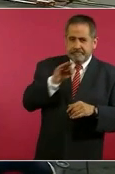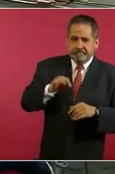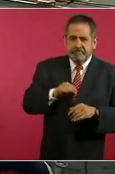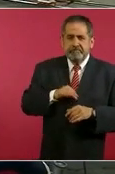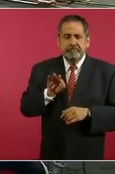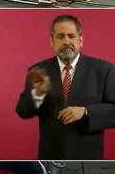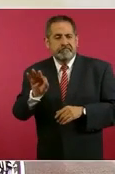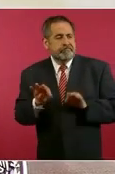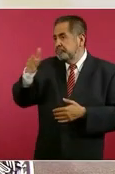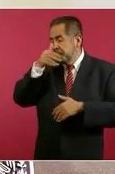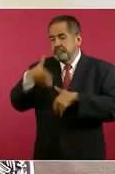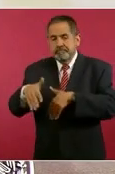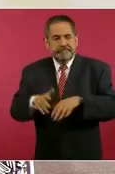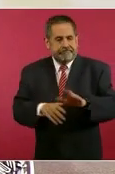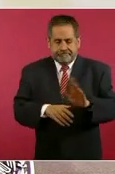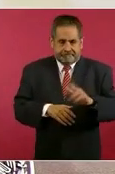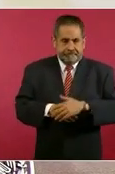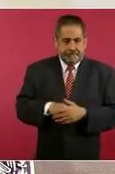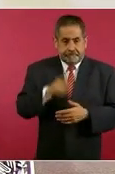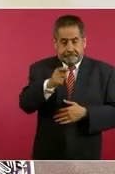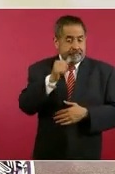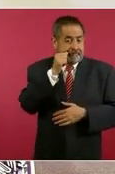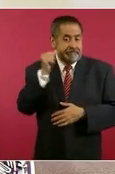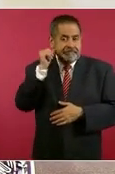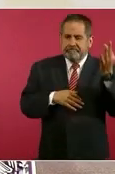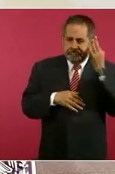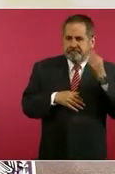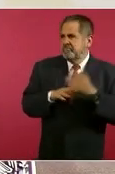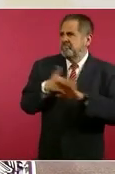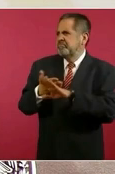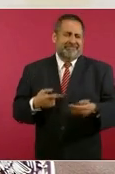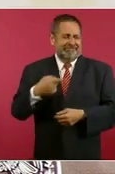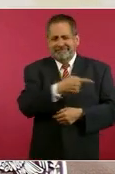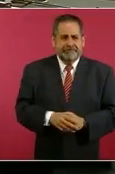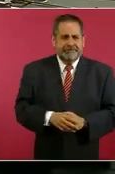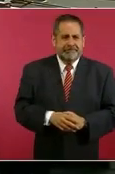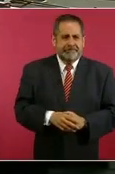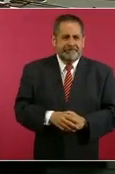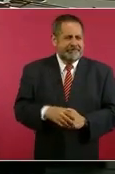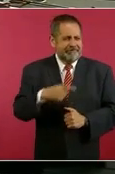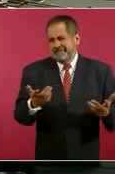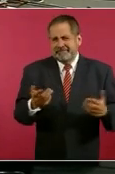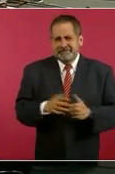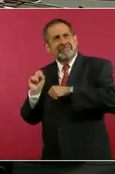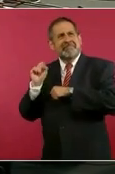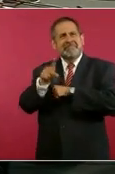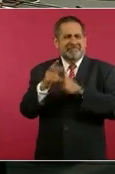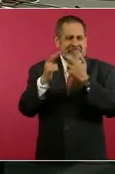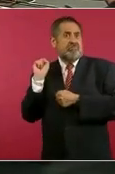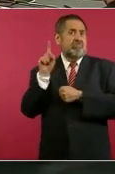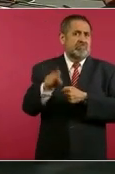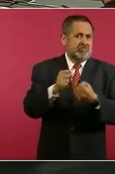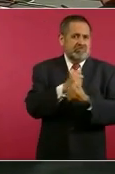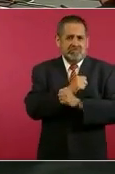provocaciones. Porque lo de ayer es un acto de provocación. Eso de tirar piedras o